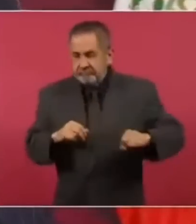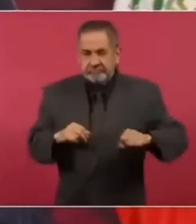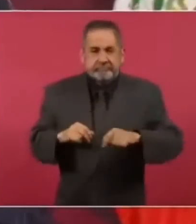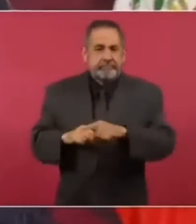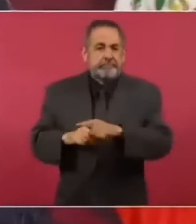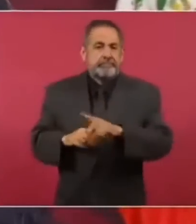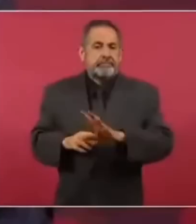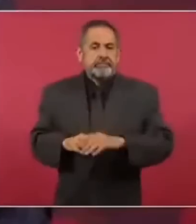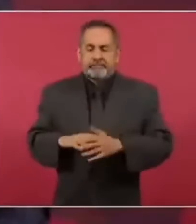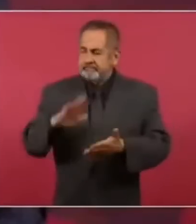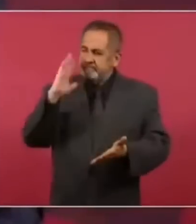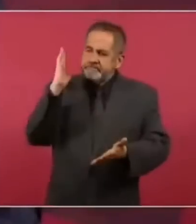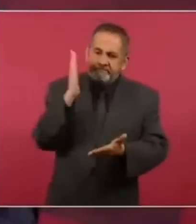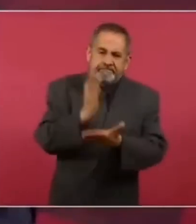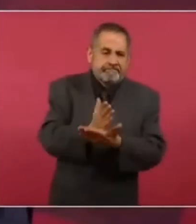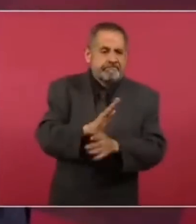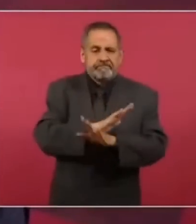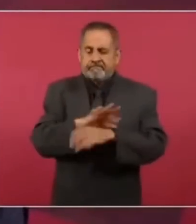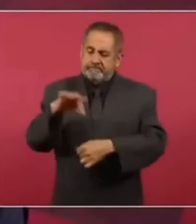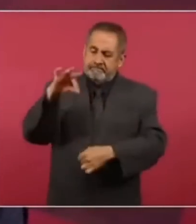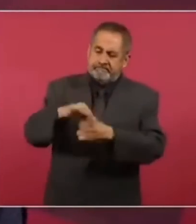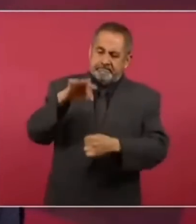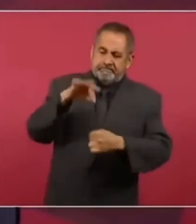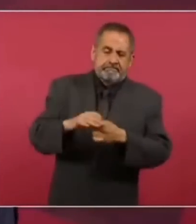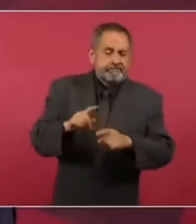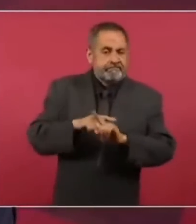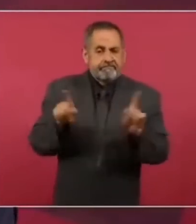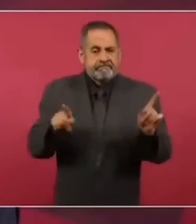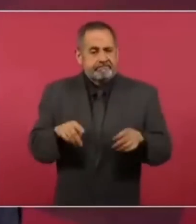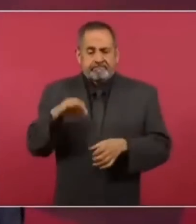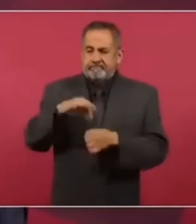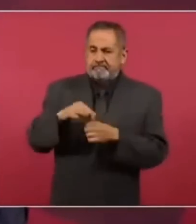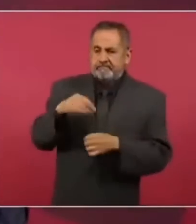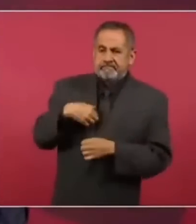dijo basta, no es por ahí